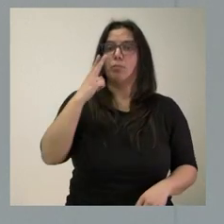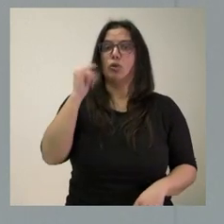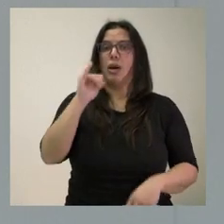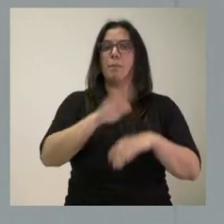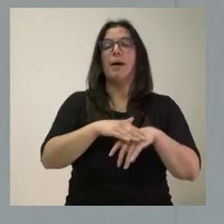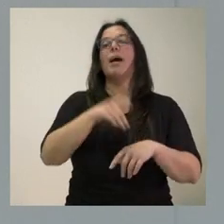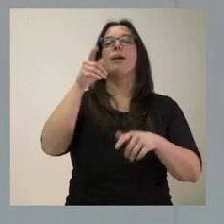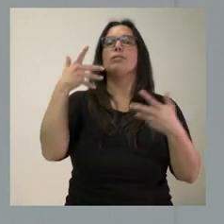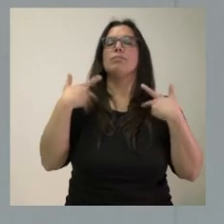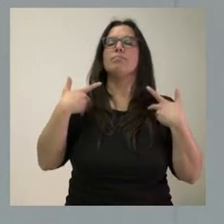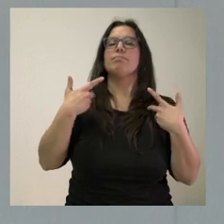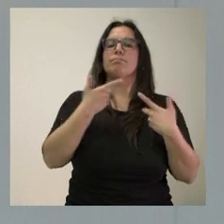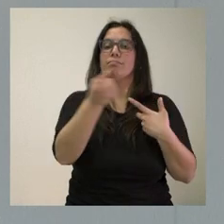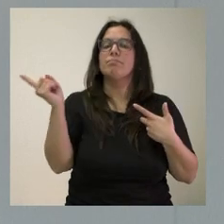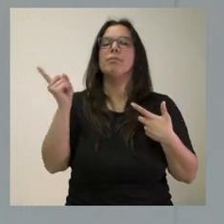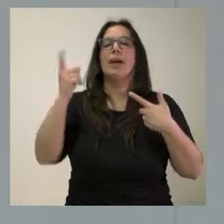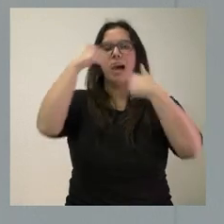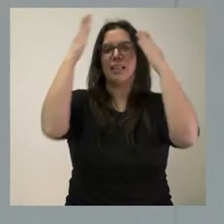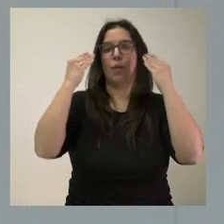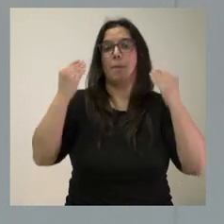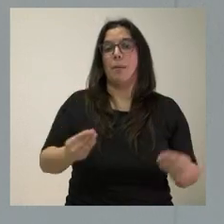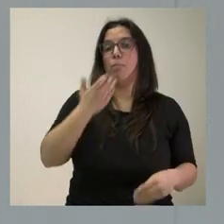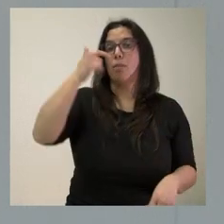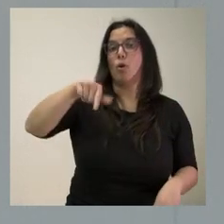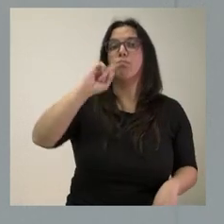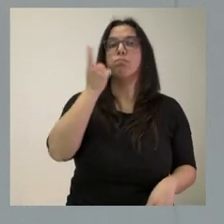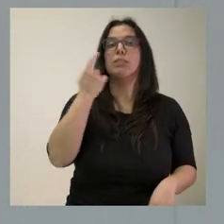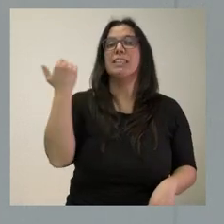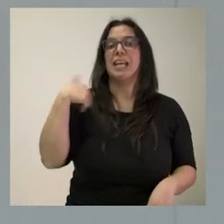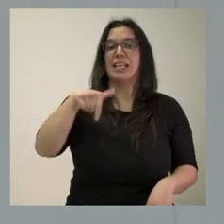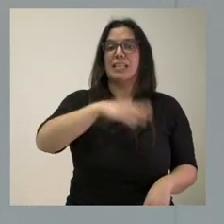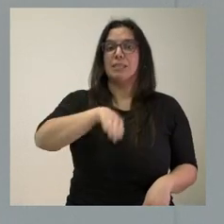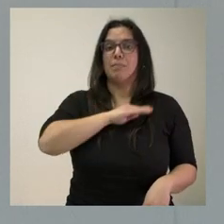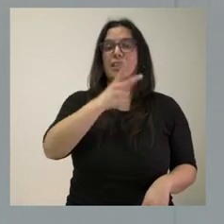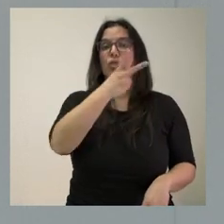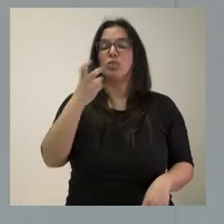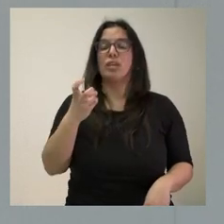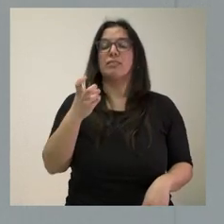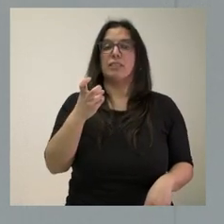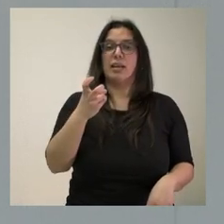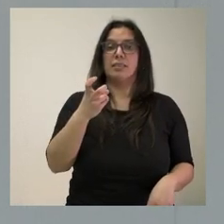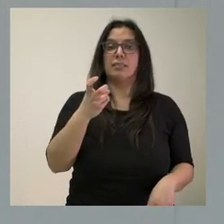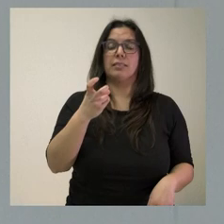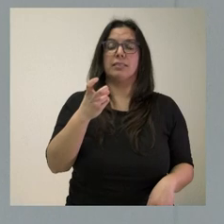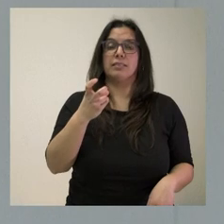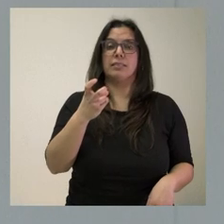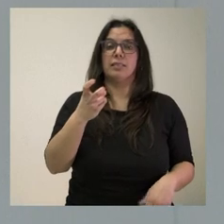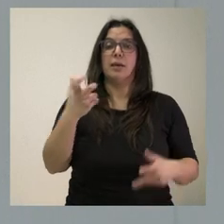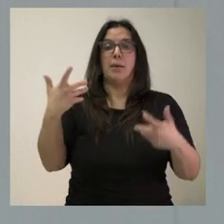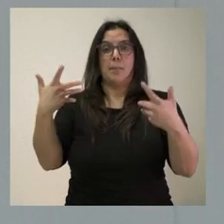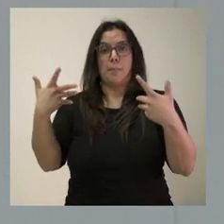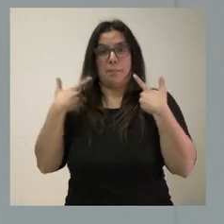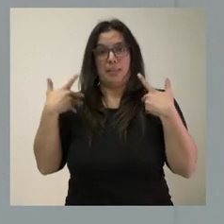han sufrido estas agresiones sexuales, una vez que hemos conocido que en el día de hoy, por ejemplo, ya se han superado en España 200 las víctimas